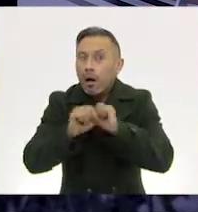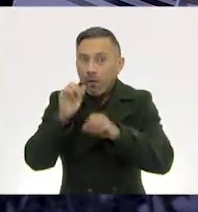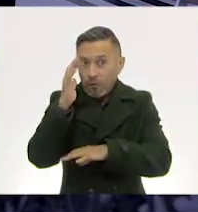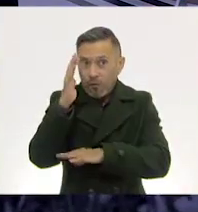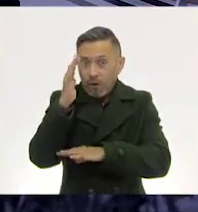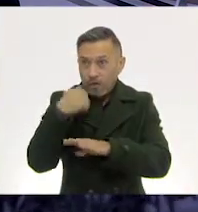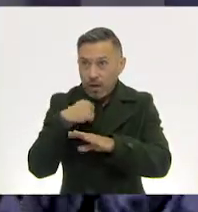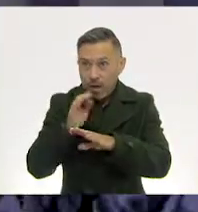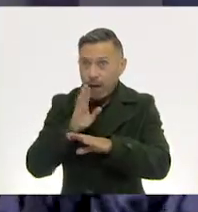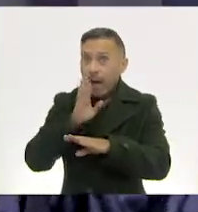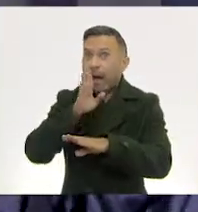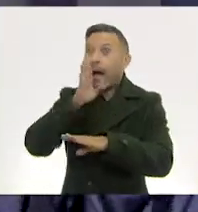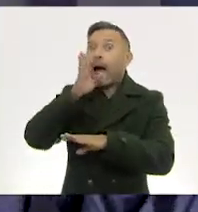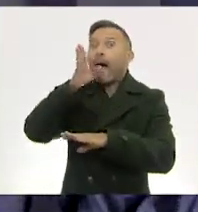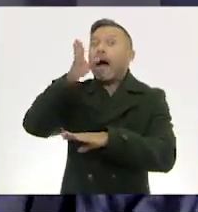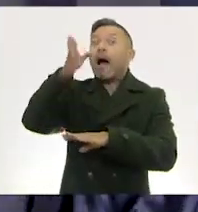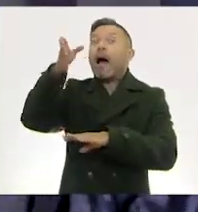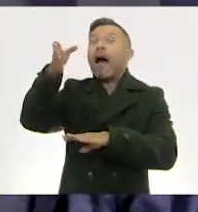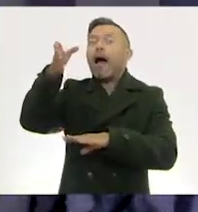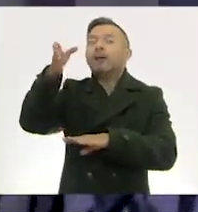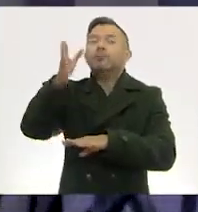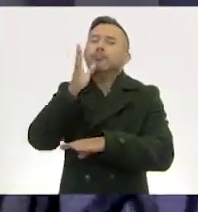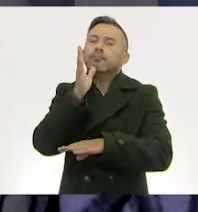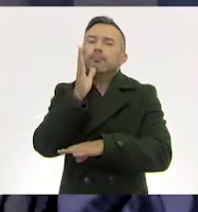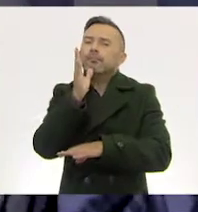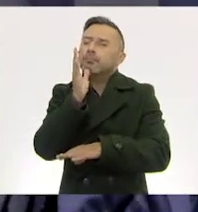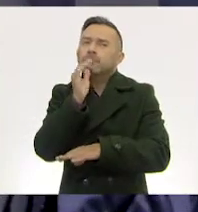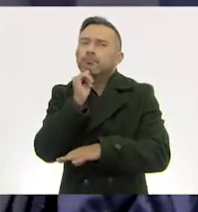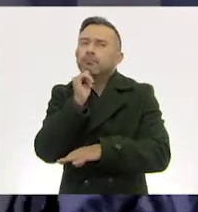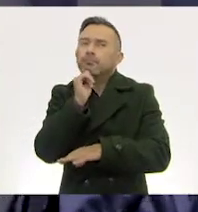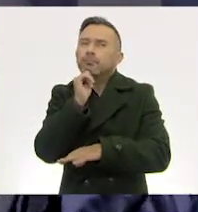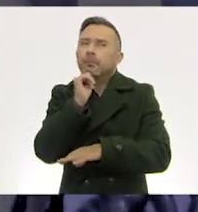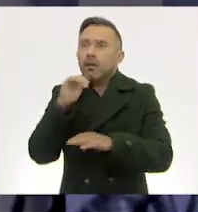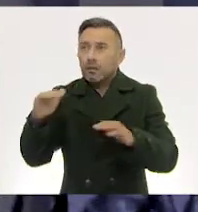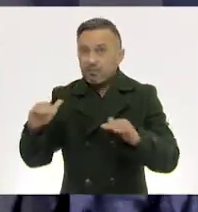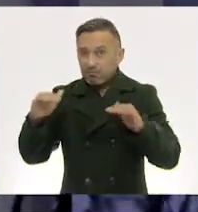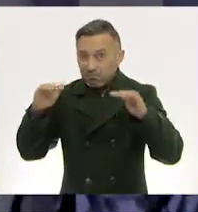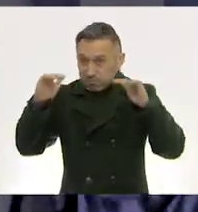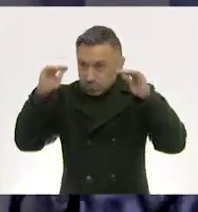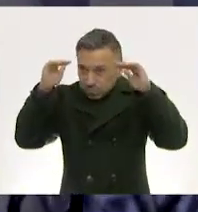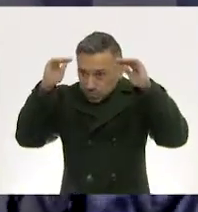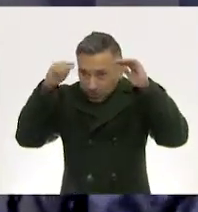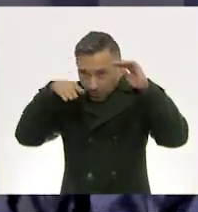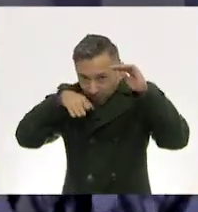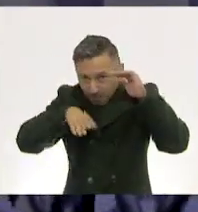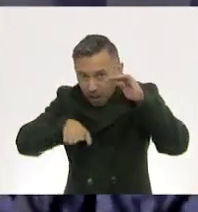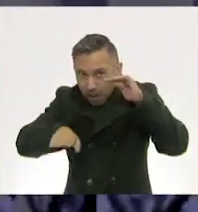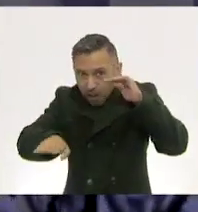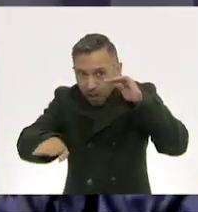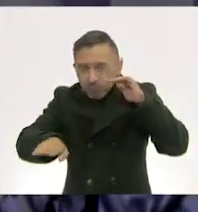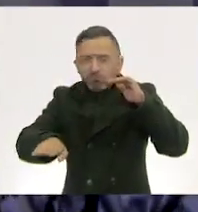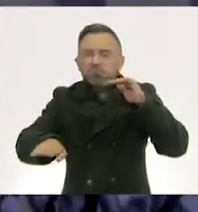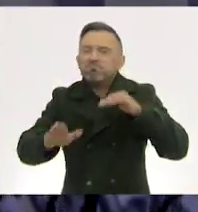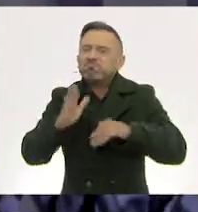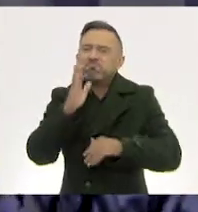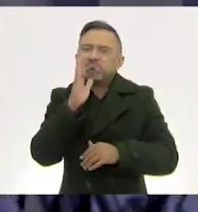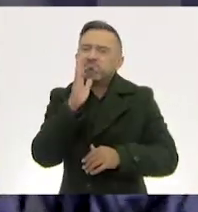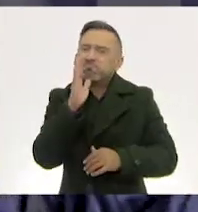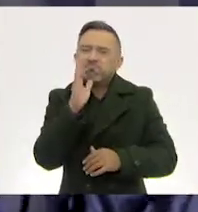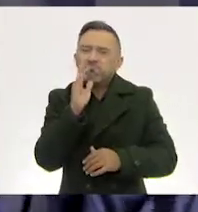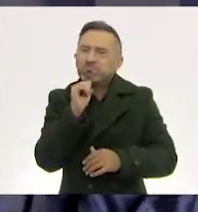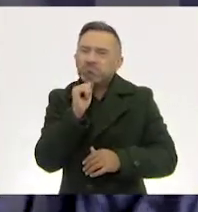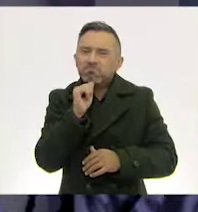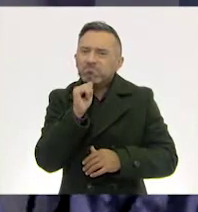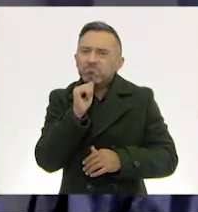No podemos pasar. ¿Por debajo? No podemos pasar.